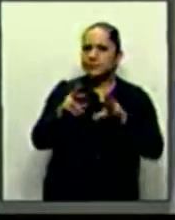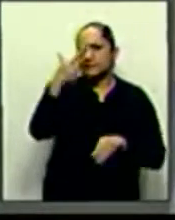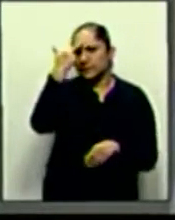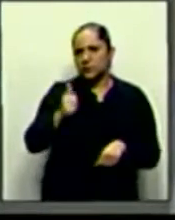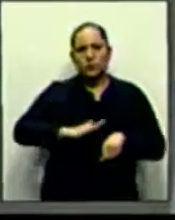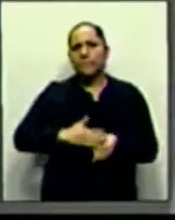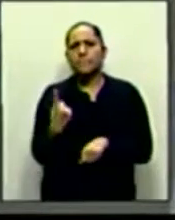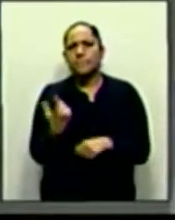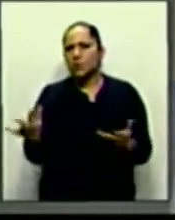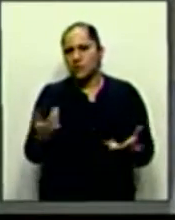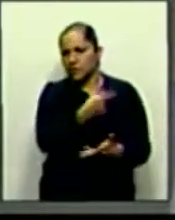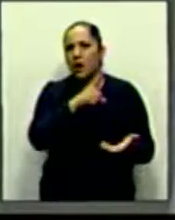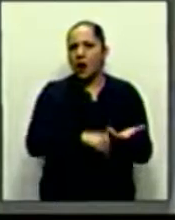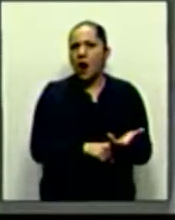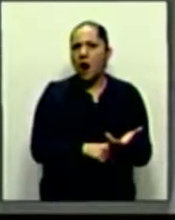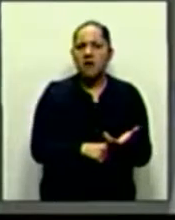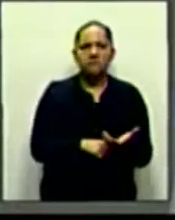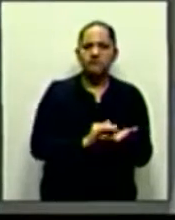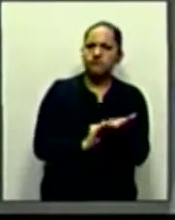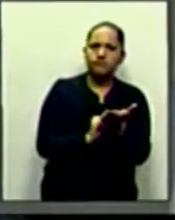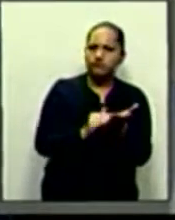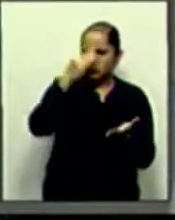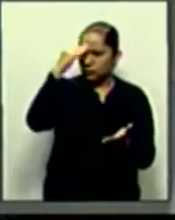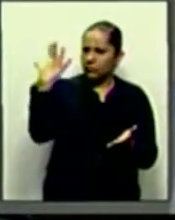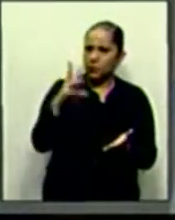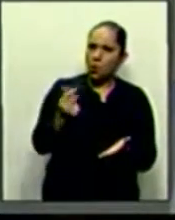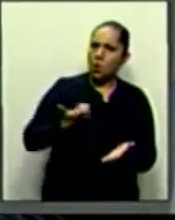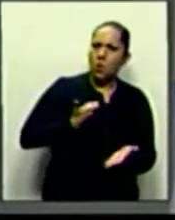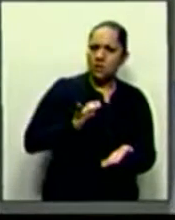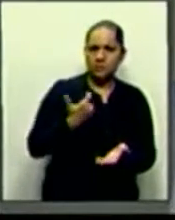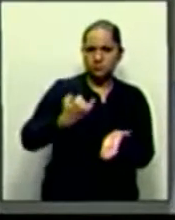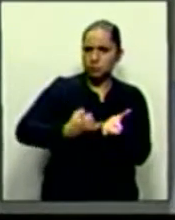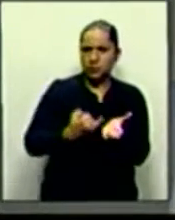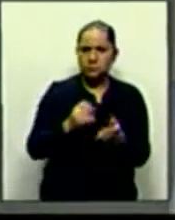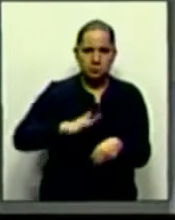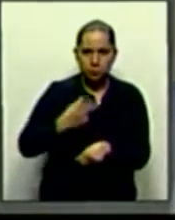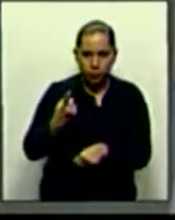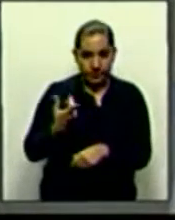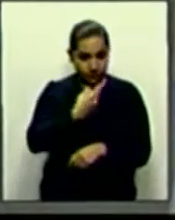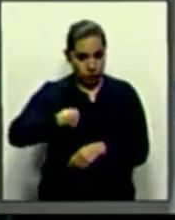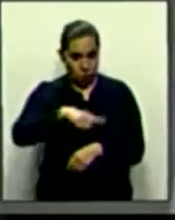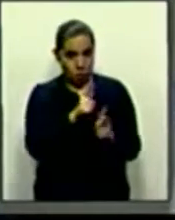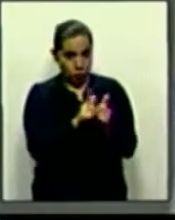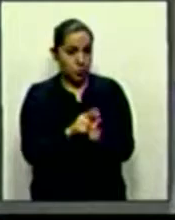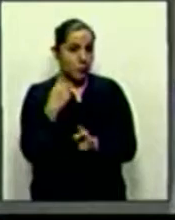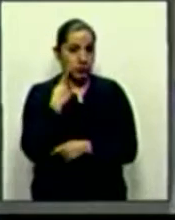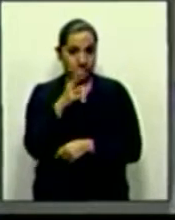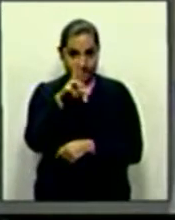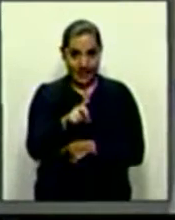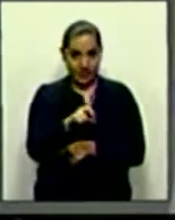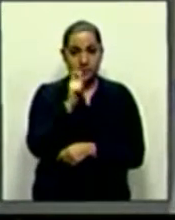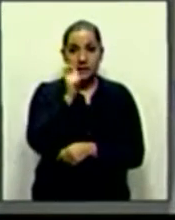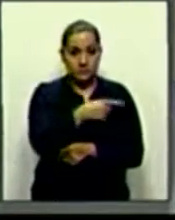son cancelados o condonados los créditos fiscales. Para el Partido de la Revolución Democrática, la política